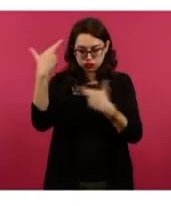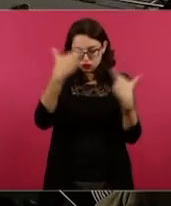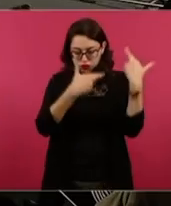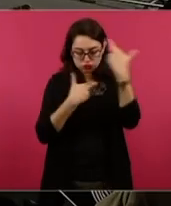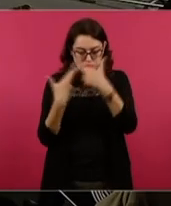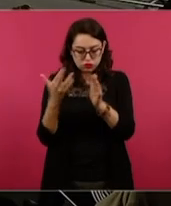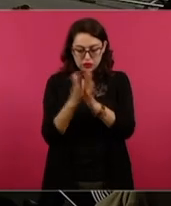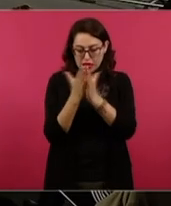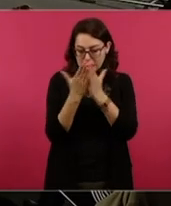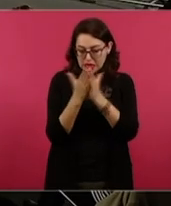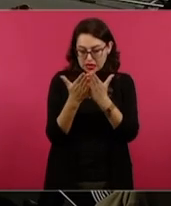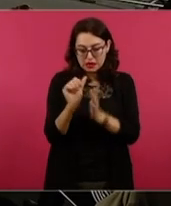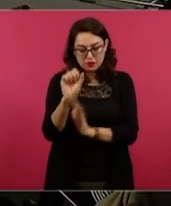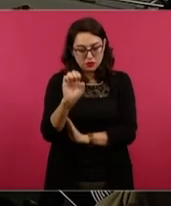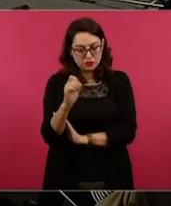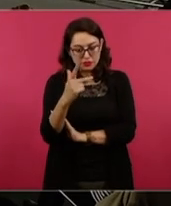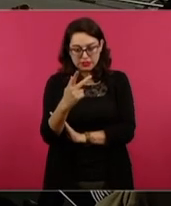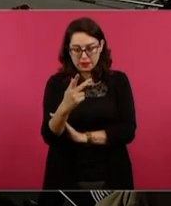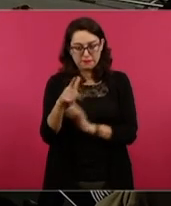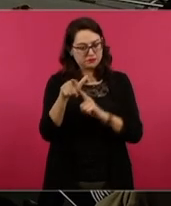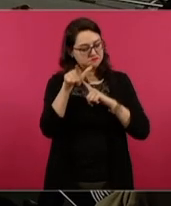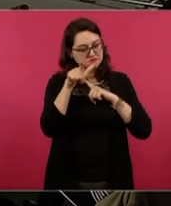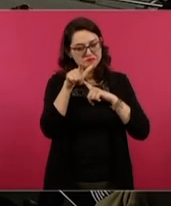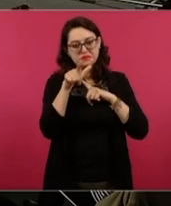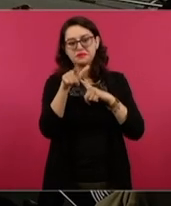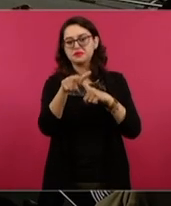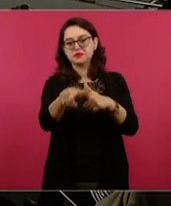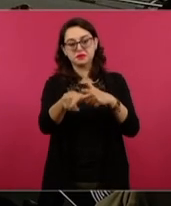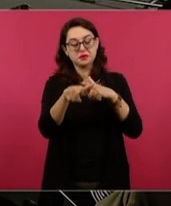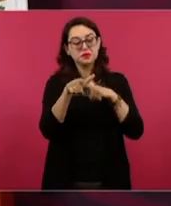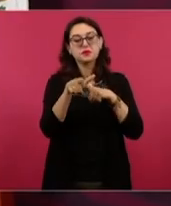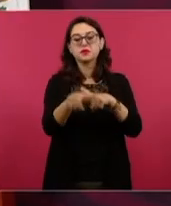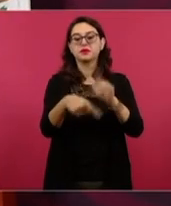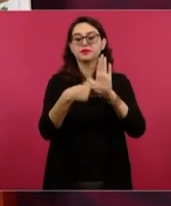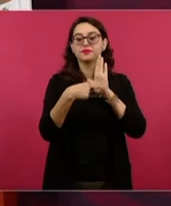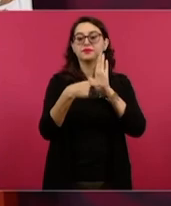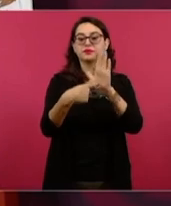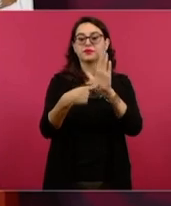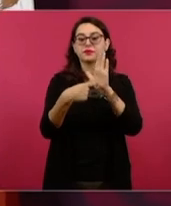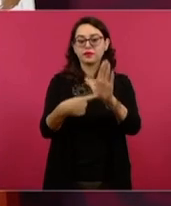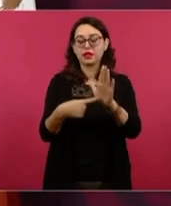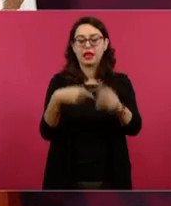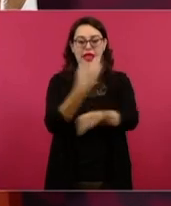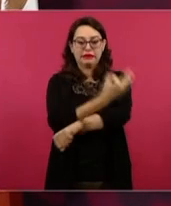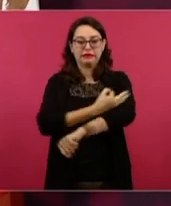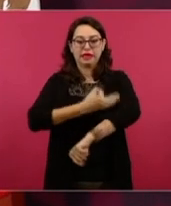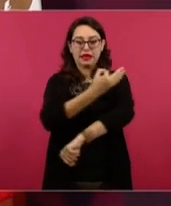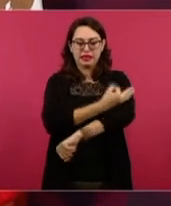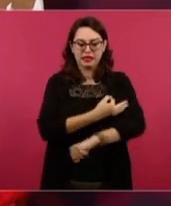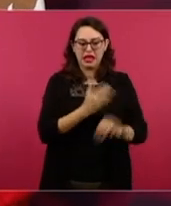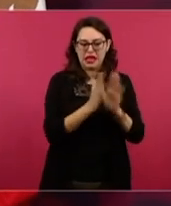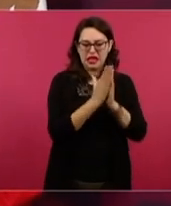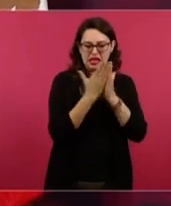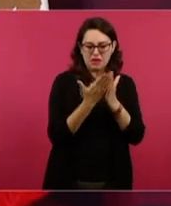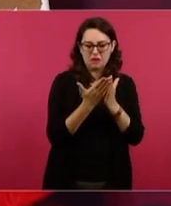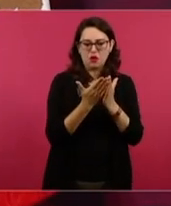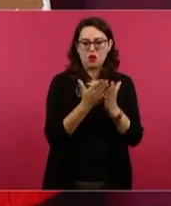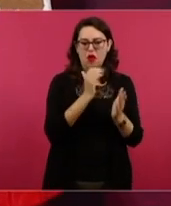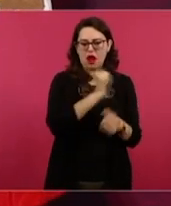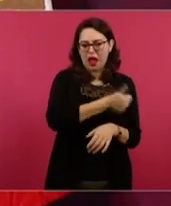interesante que se conozca libro por libro, que se conozcan los contenidos,